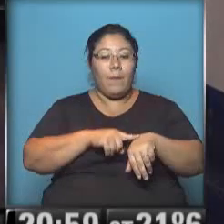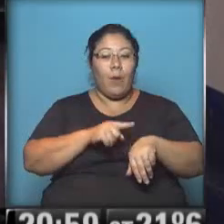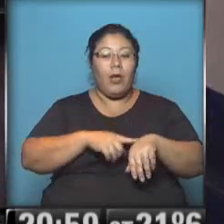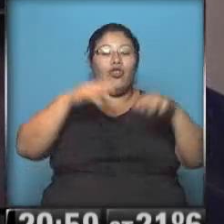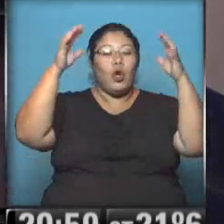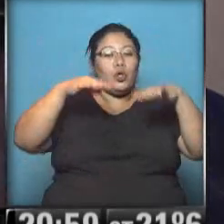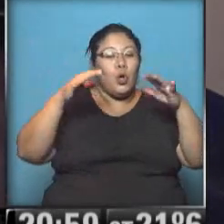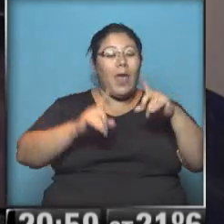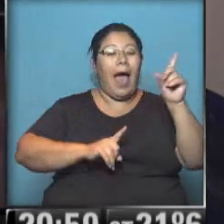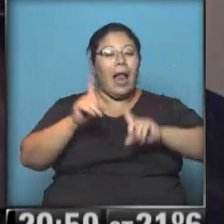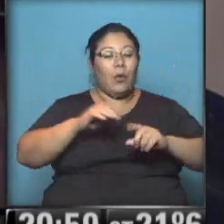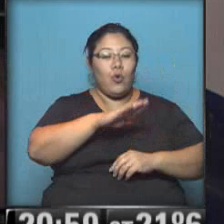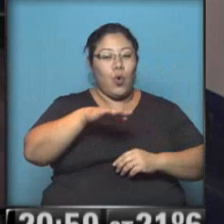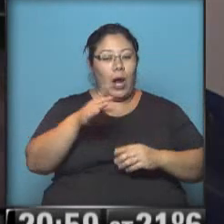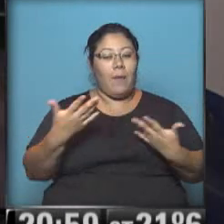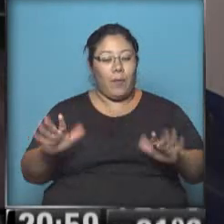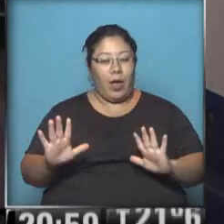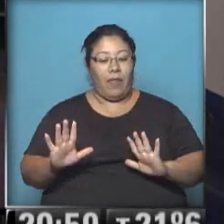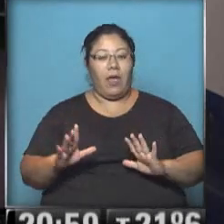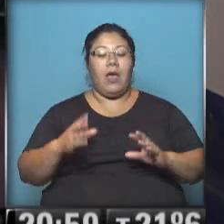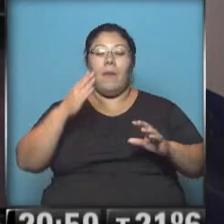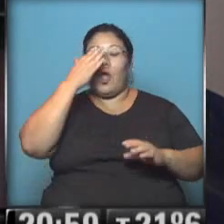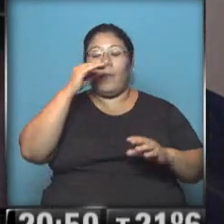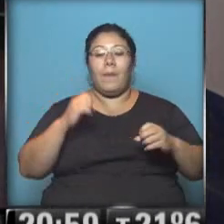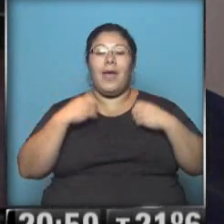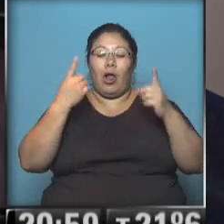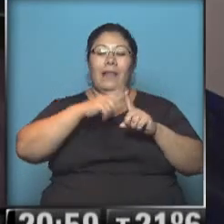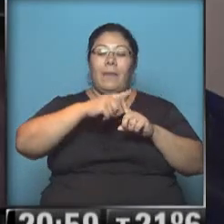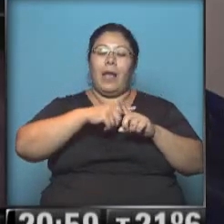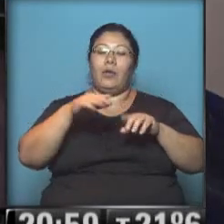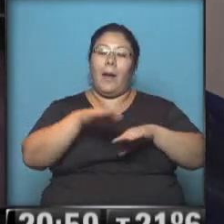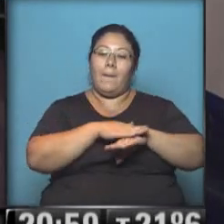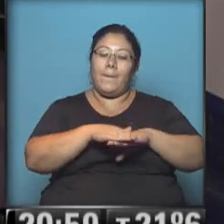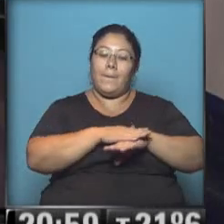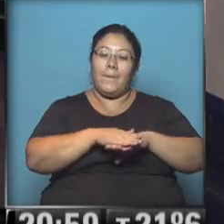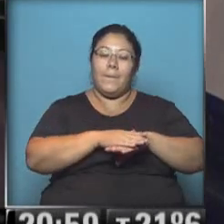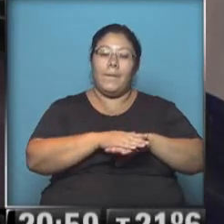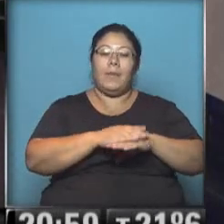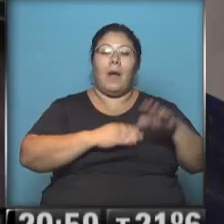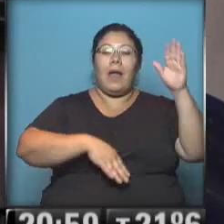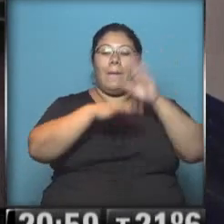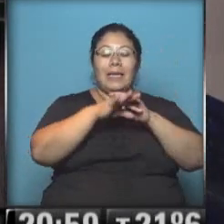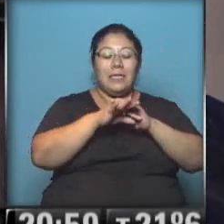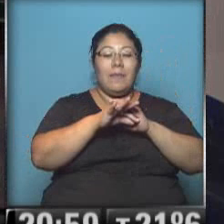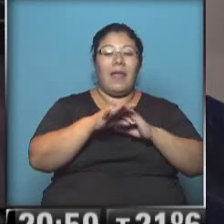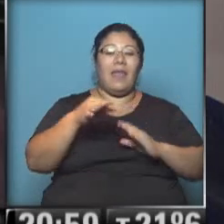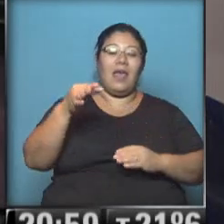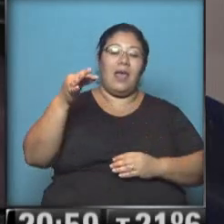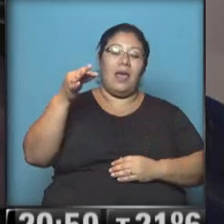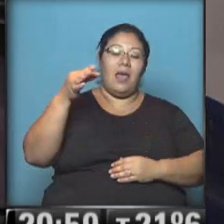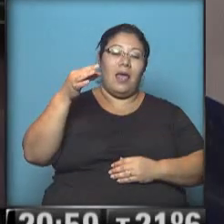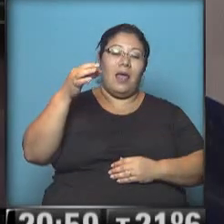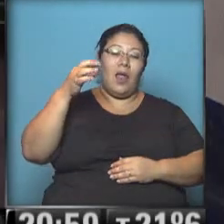algunas precipitaciones, pero allí las condiciones meteorológicas tienden a mejorar con bajas temperaturas, máximas de 9 a 17 grados. Un poquitito más de